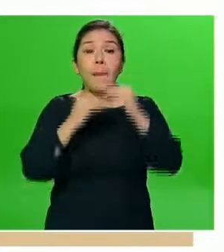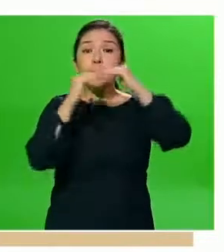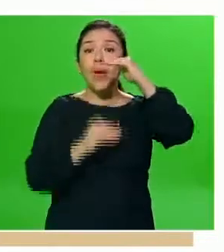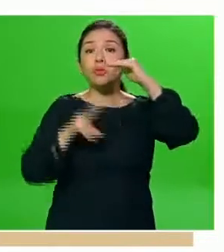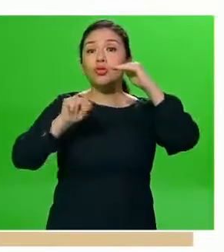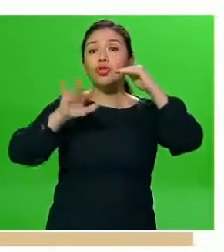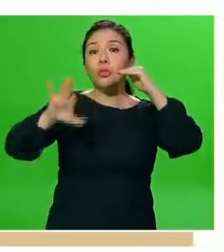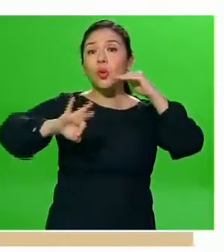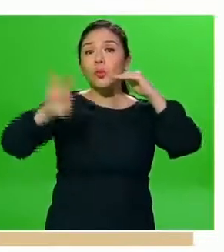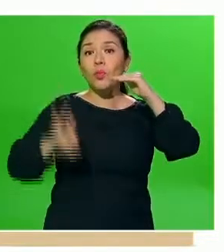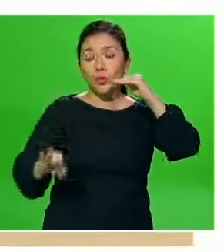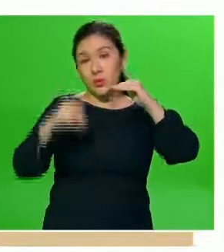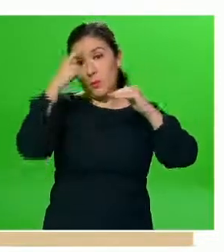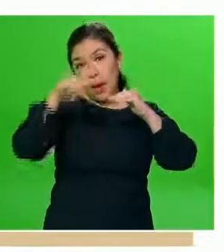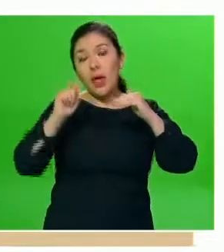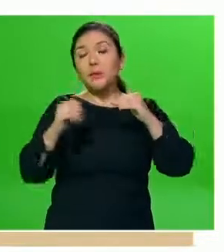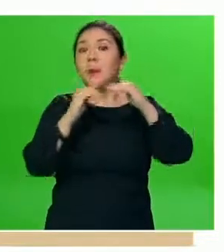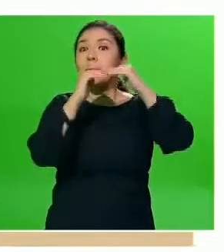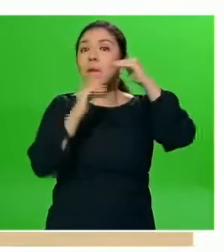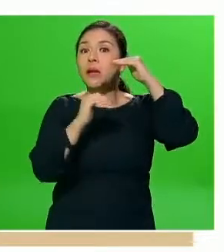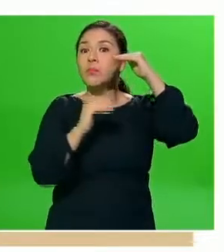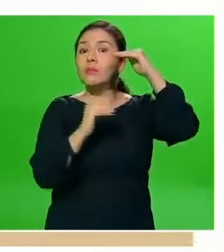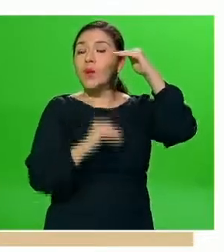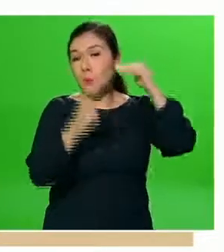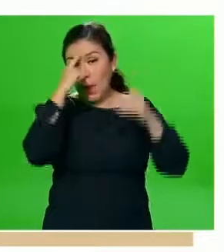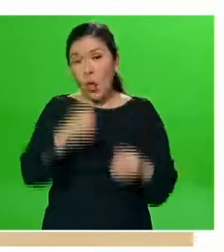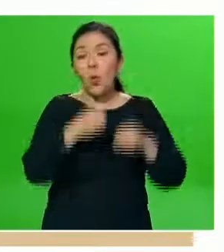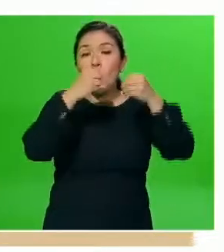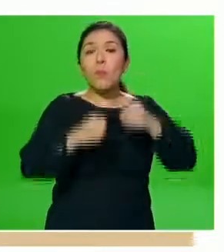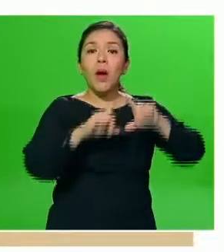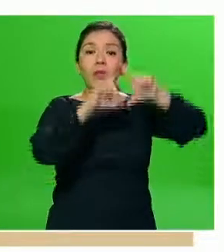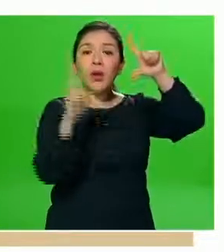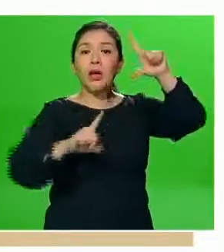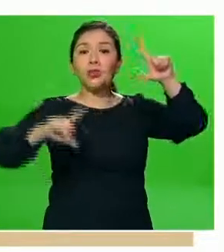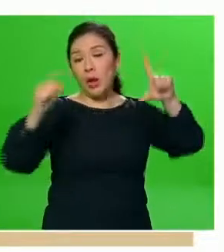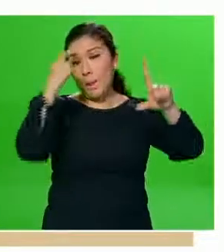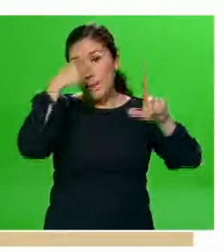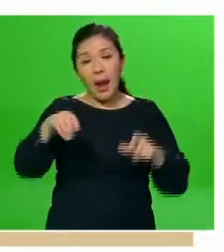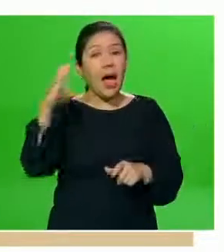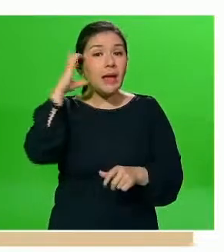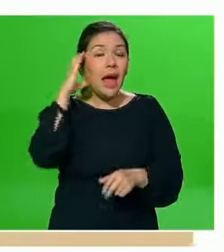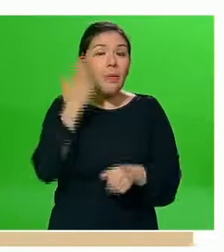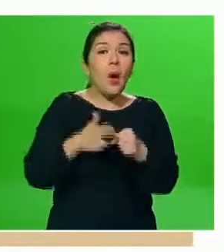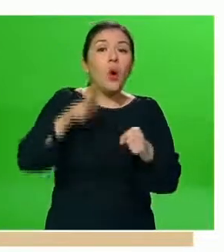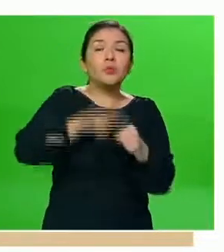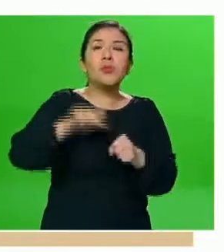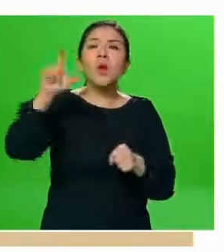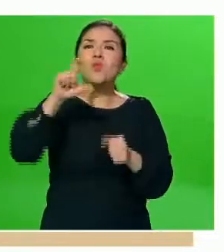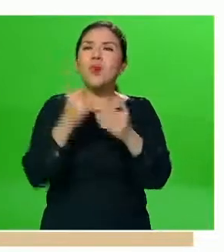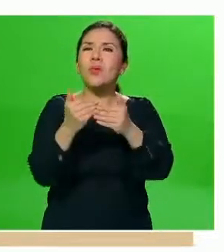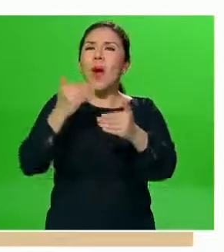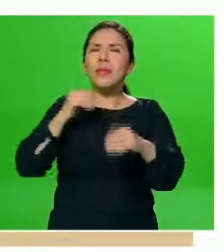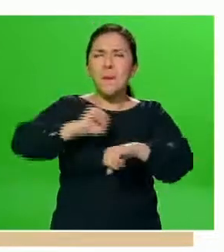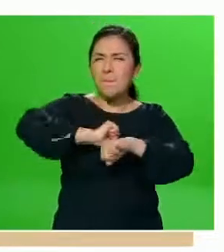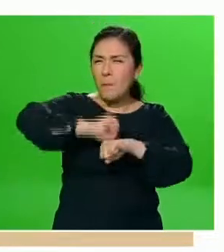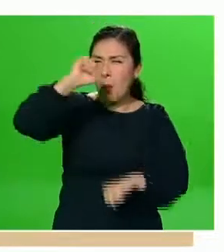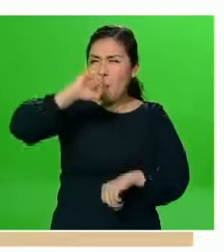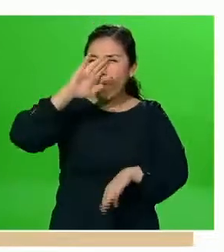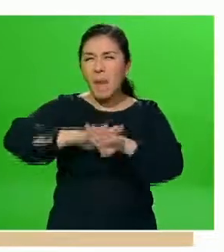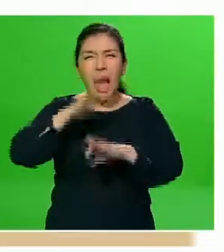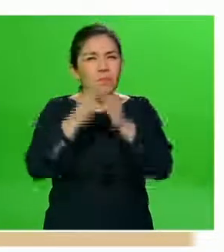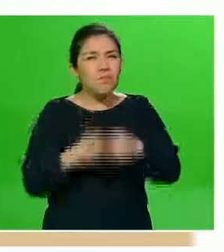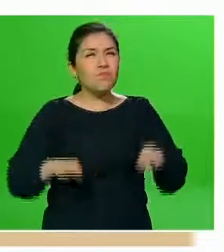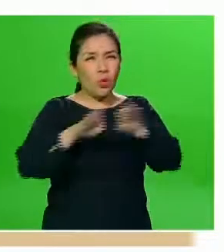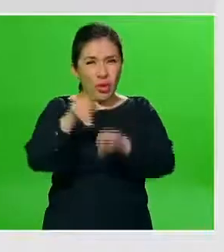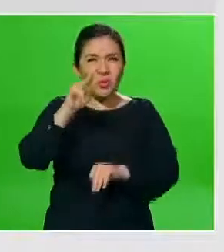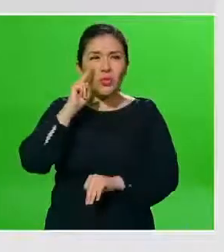% de la reducción de ocupación nacional de cuando tuvimos el pico máximo, que aquí lo